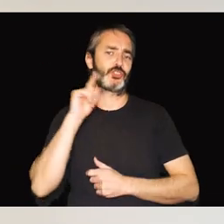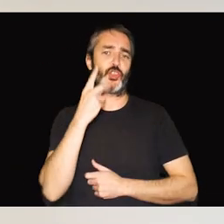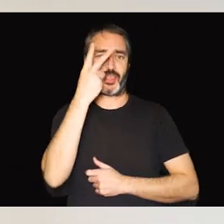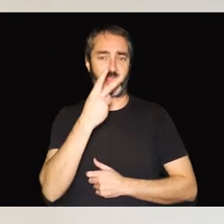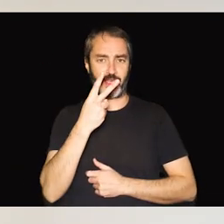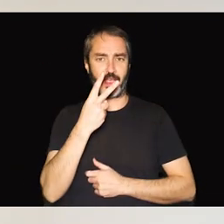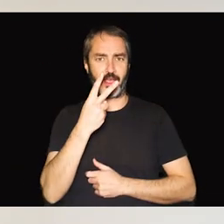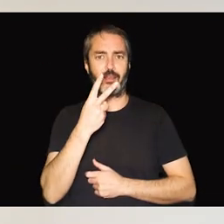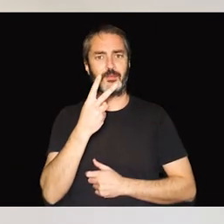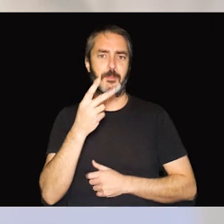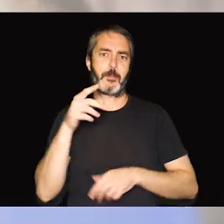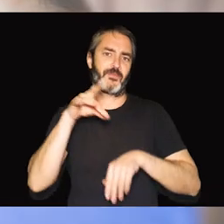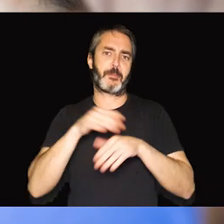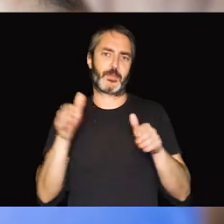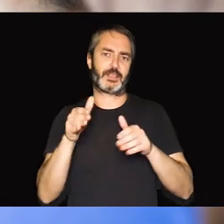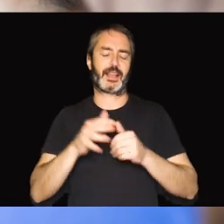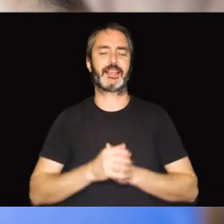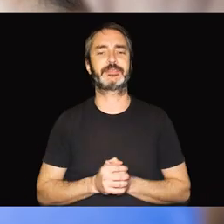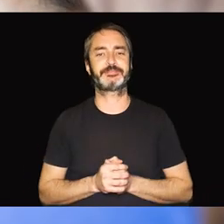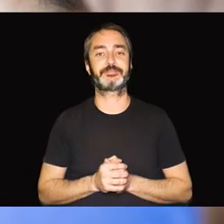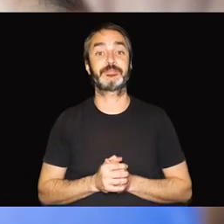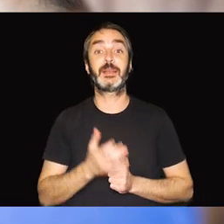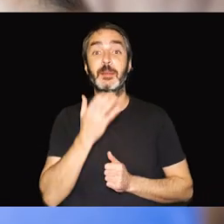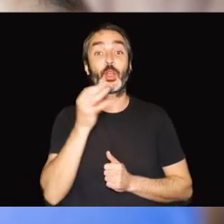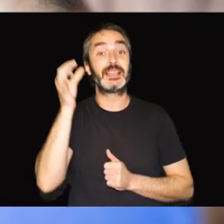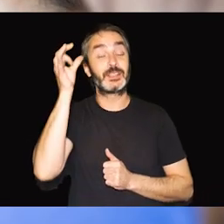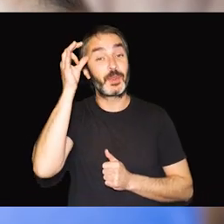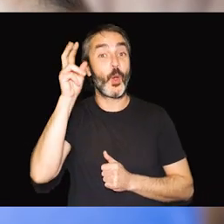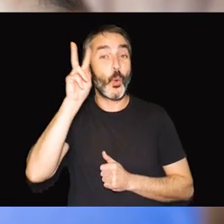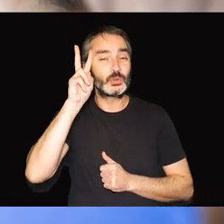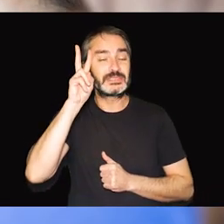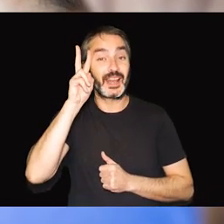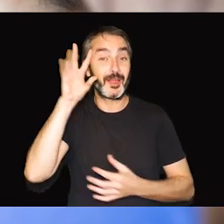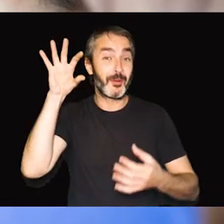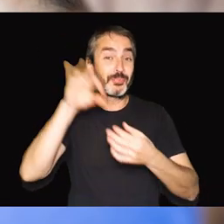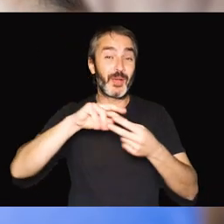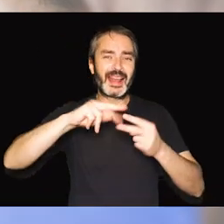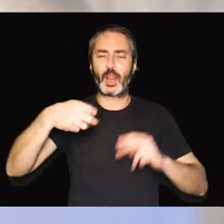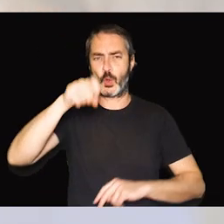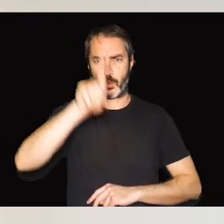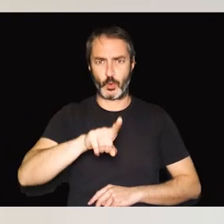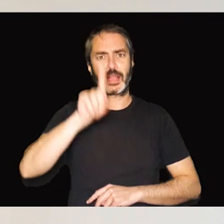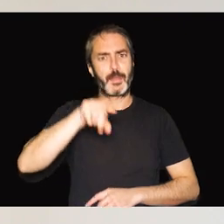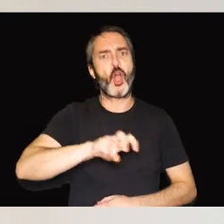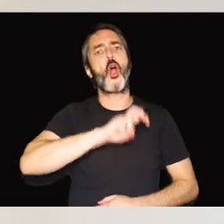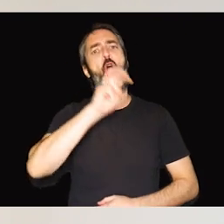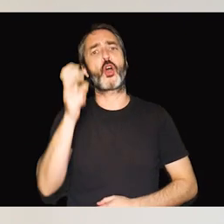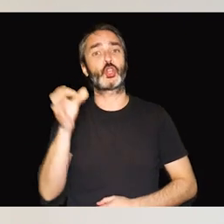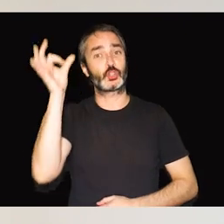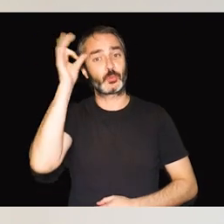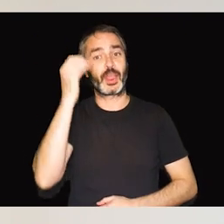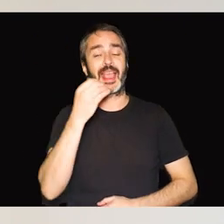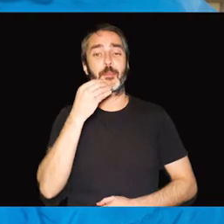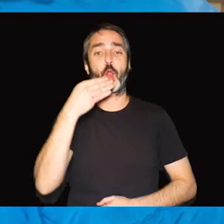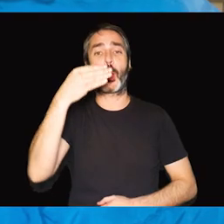enfermedades minoritarias. El síndrome de Usher es la causa genética más frecuente, pero también debemos hablar de